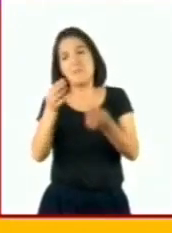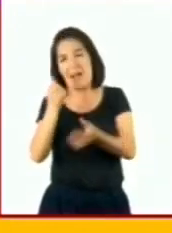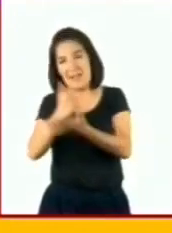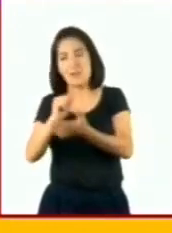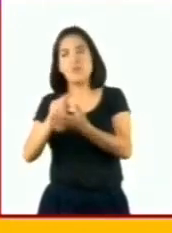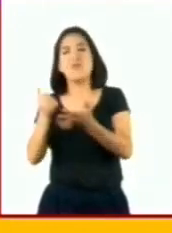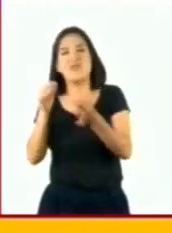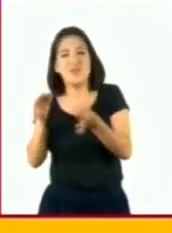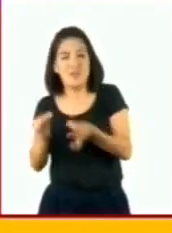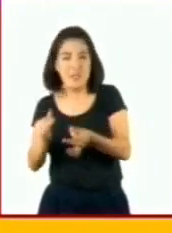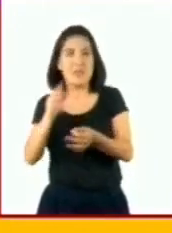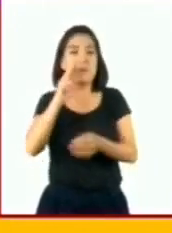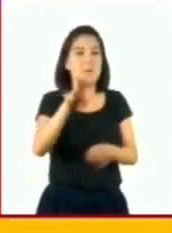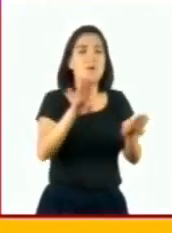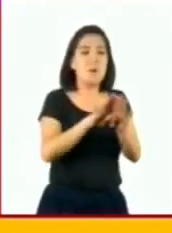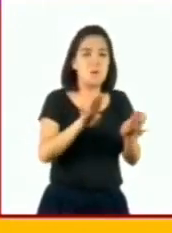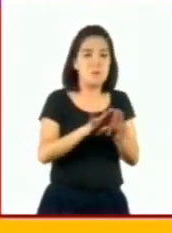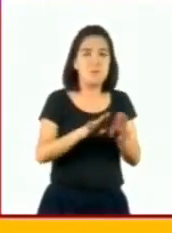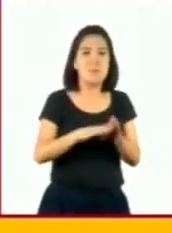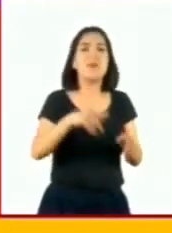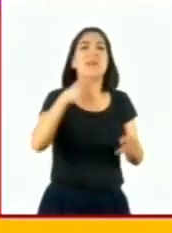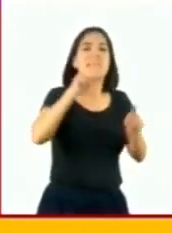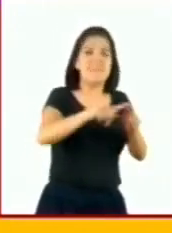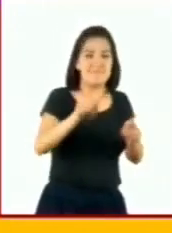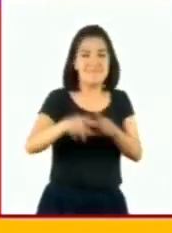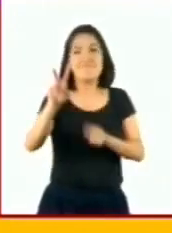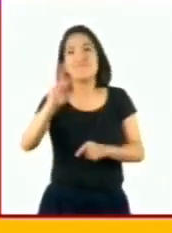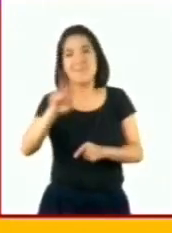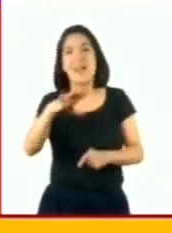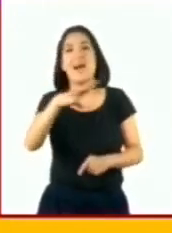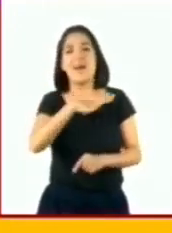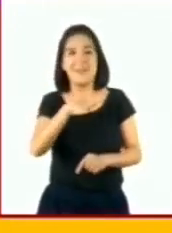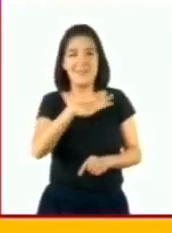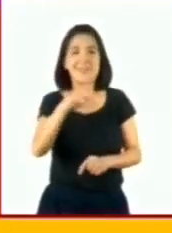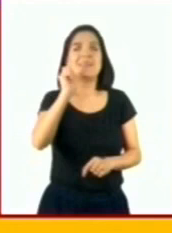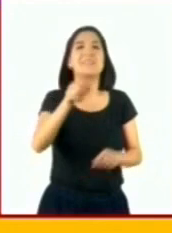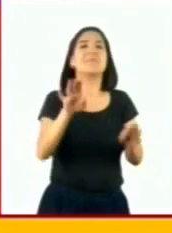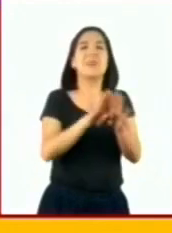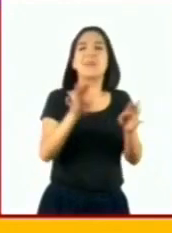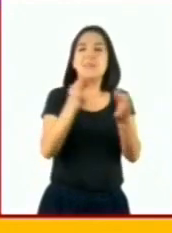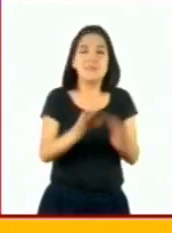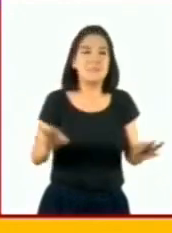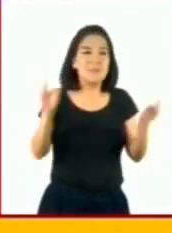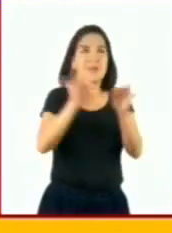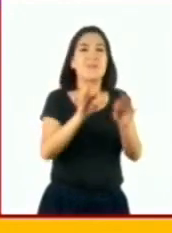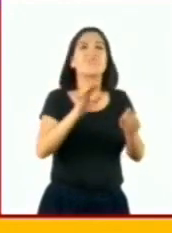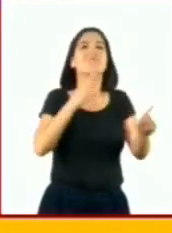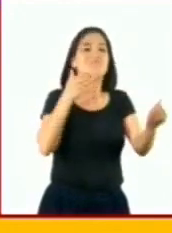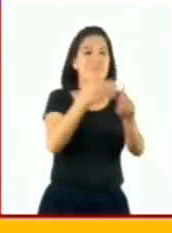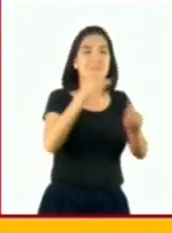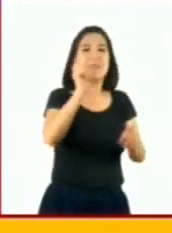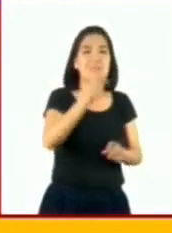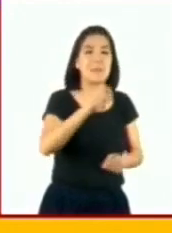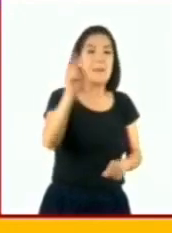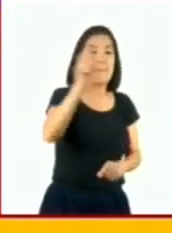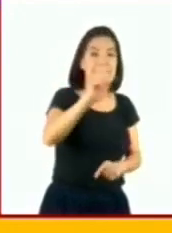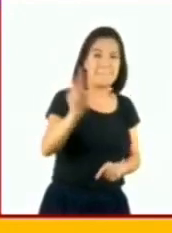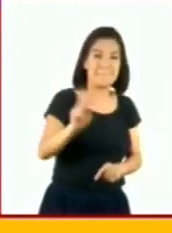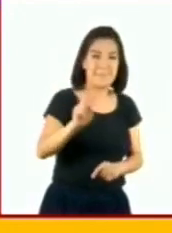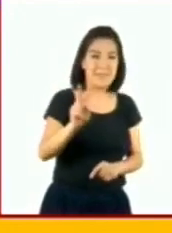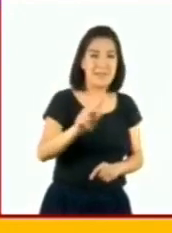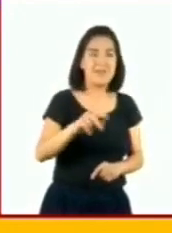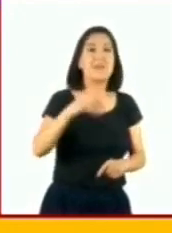todos los productos, estos contienen varios nutrientes. Entre los más importantes podemos destacar las vitaminas,